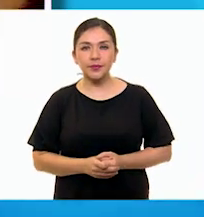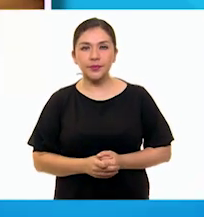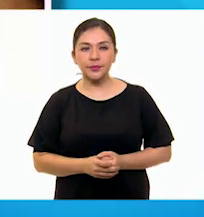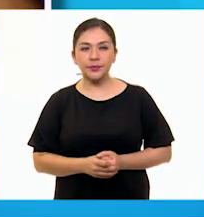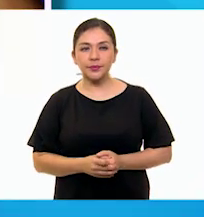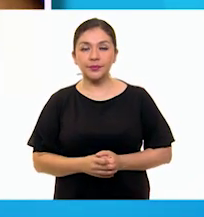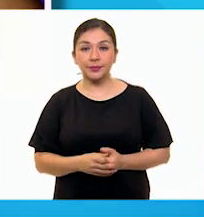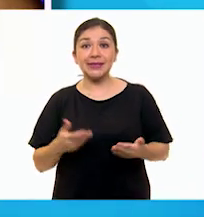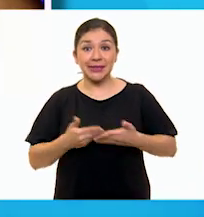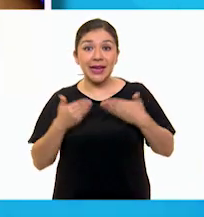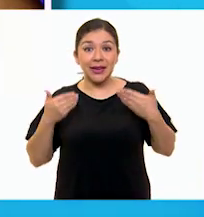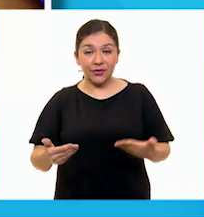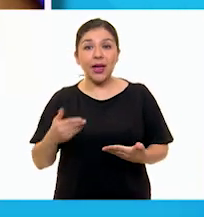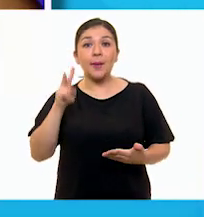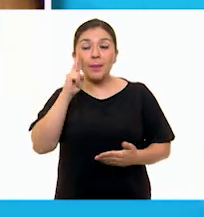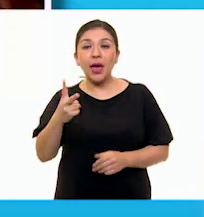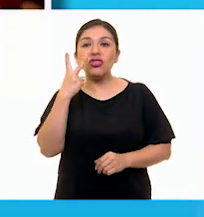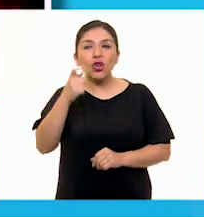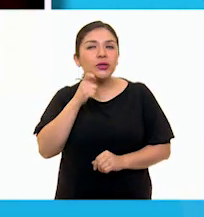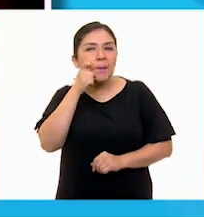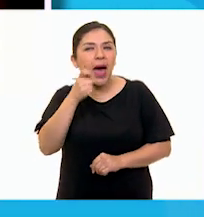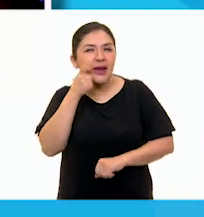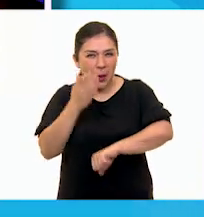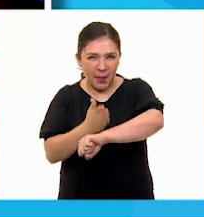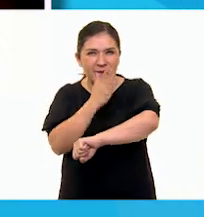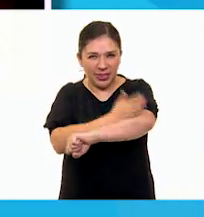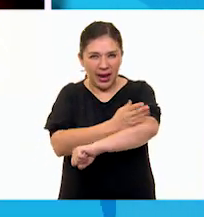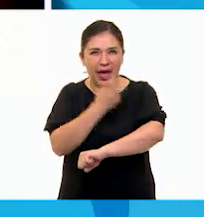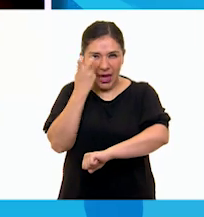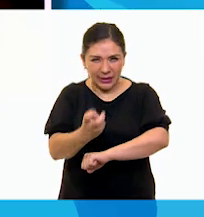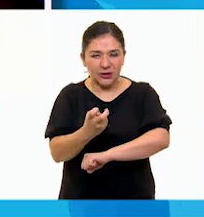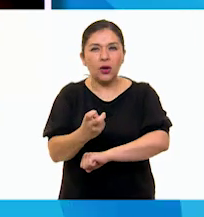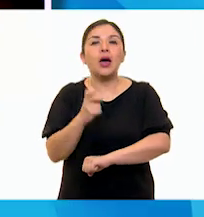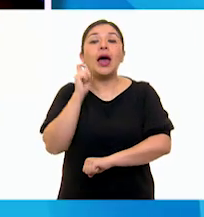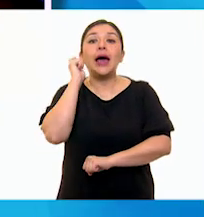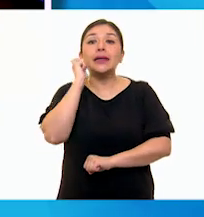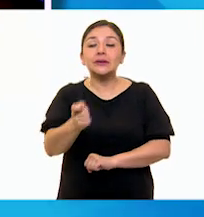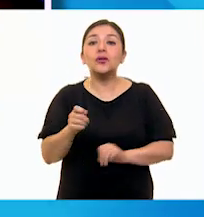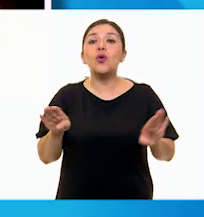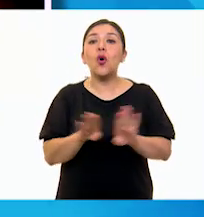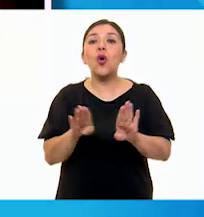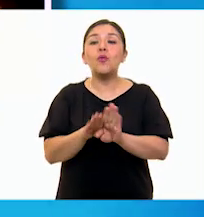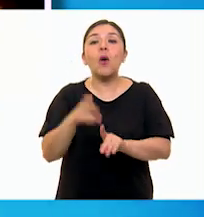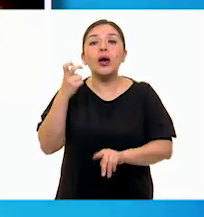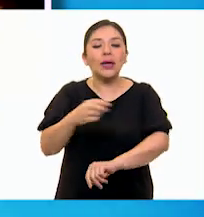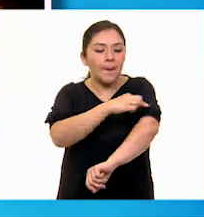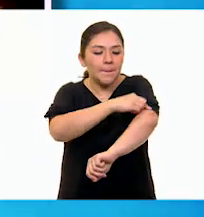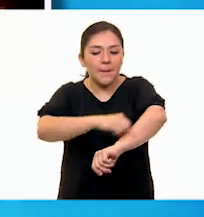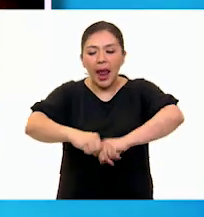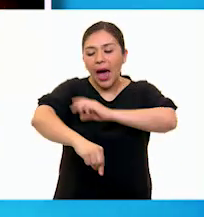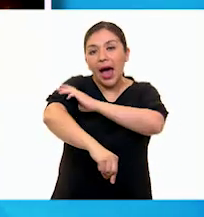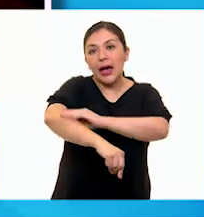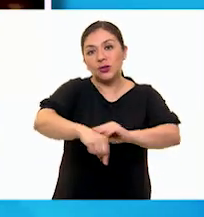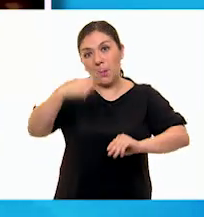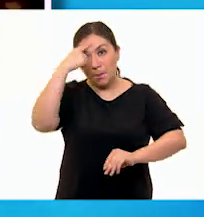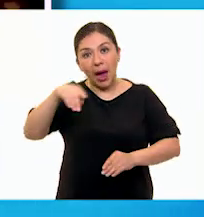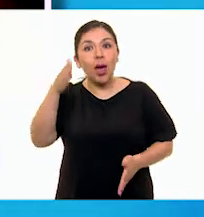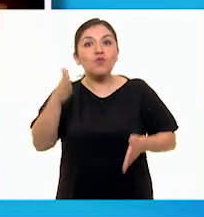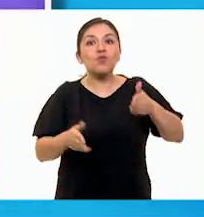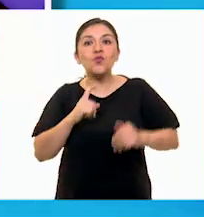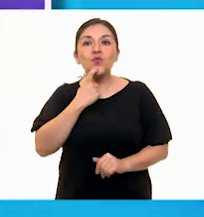Ahora tomamos dos palitos de dientes, los cuales serán los brazos de nuestro muñeco.